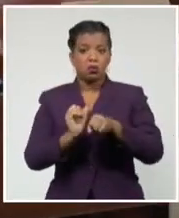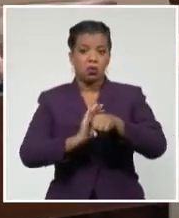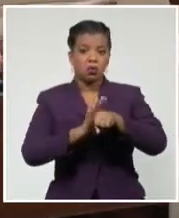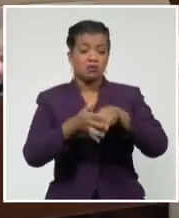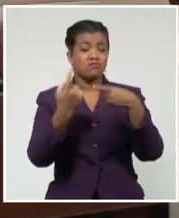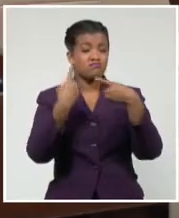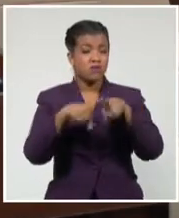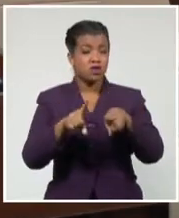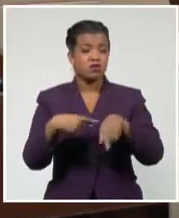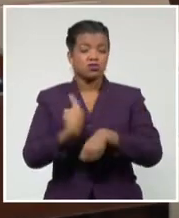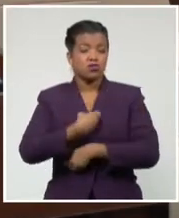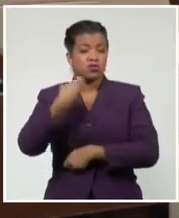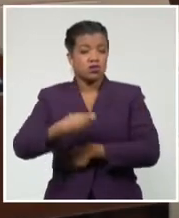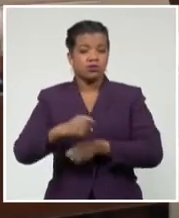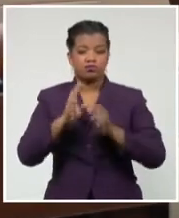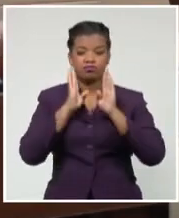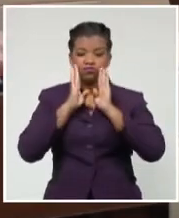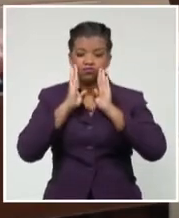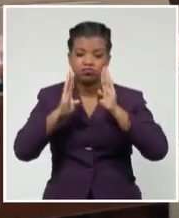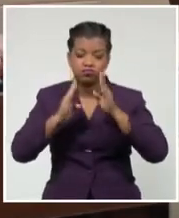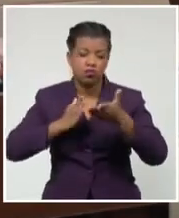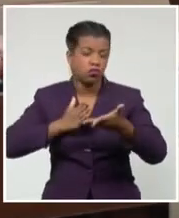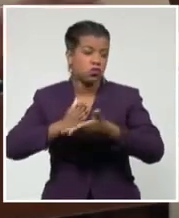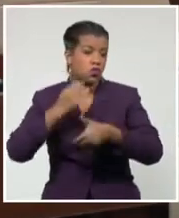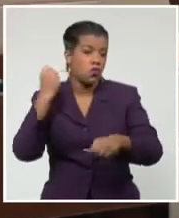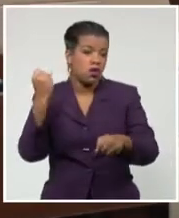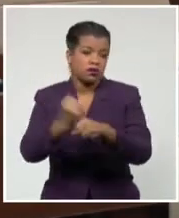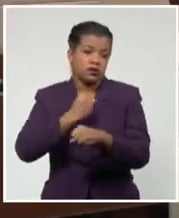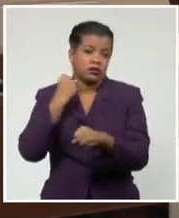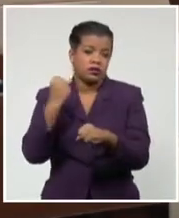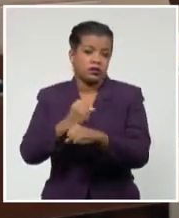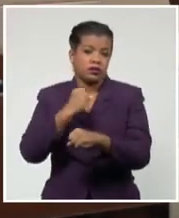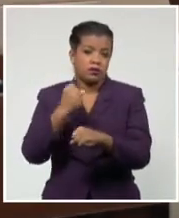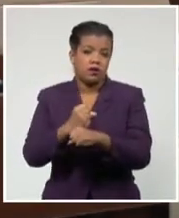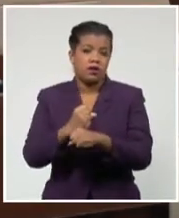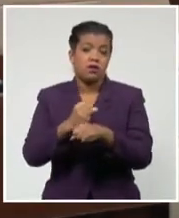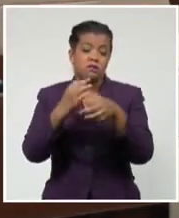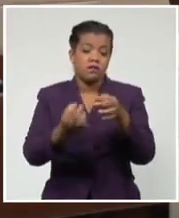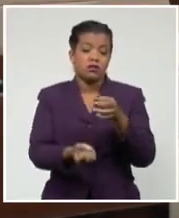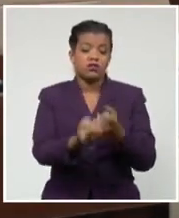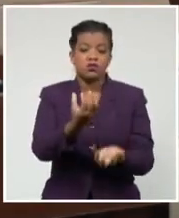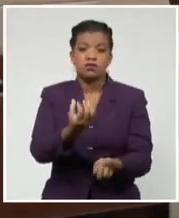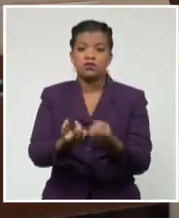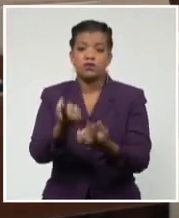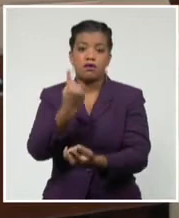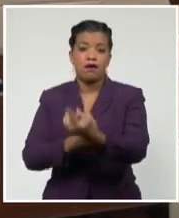seguir atendiendo todos estos focos o todas estas situaciones que se están dando en las provincias.